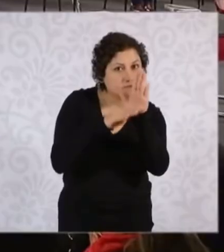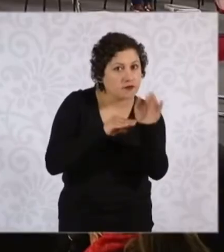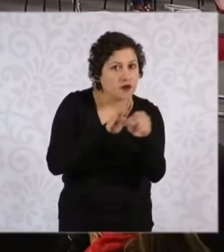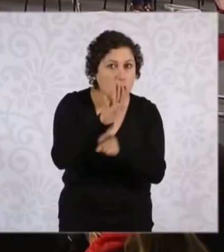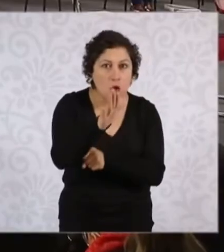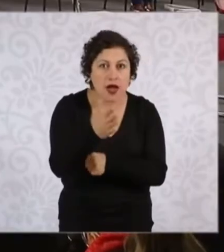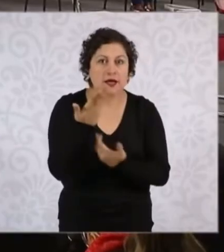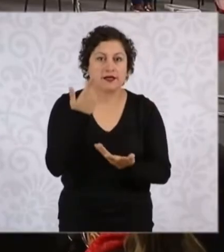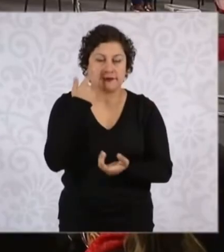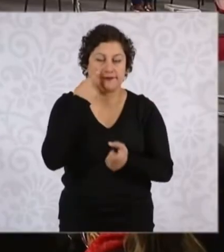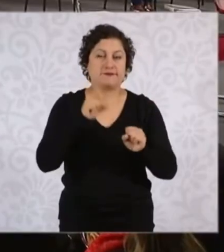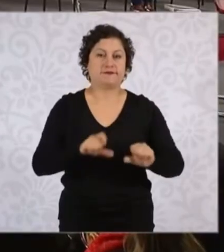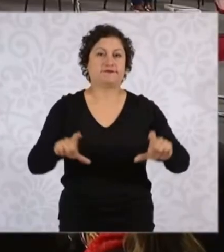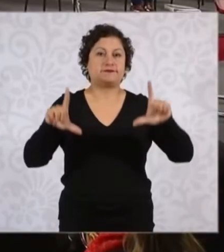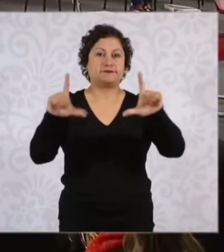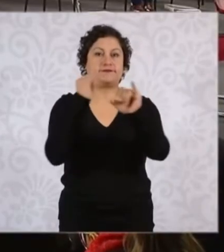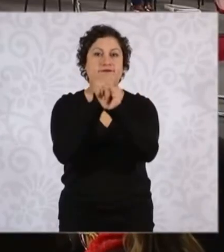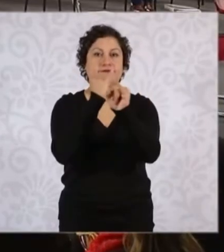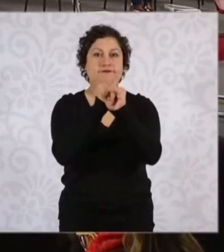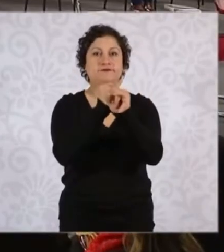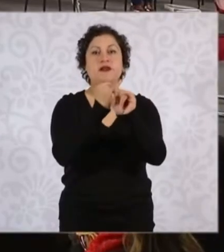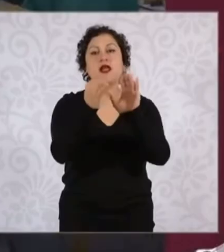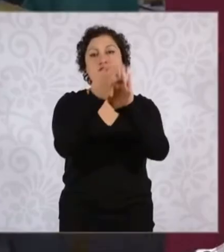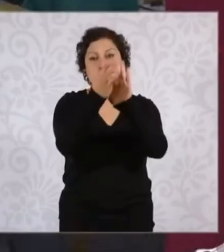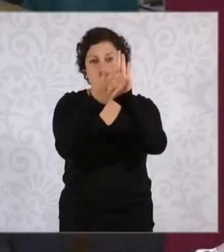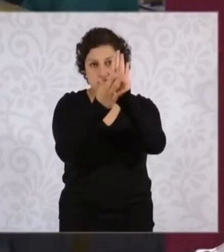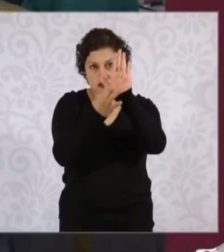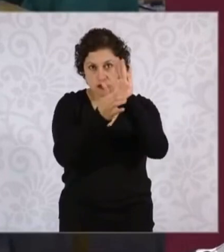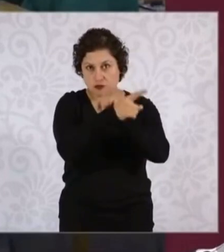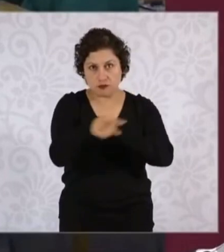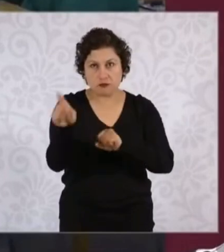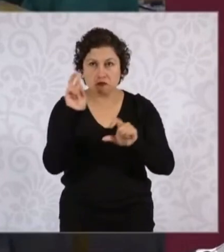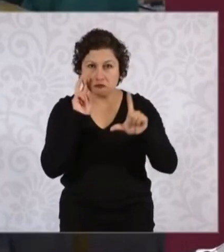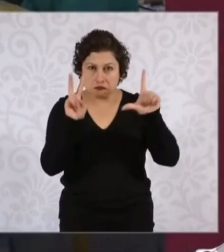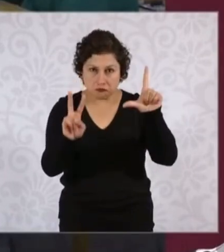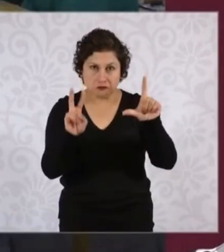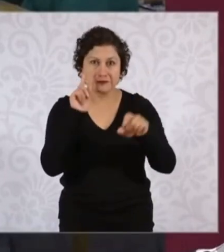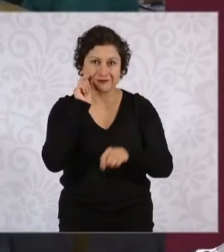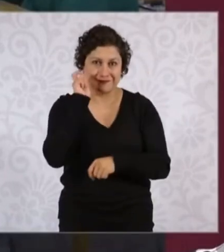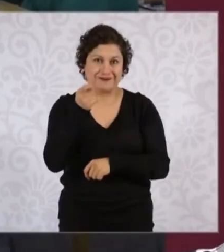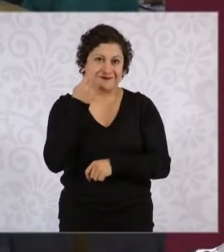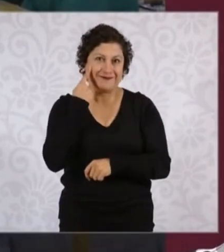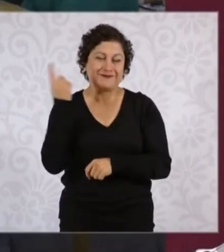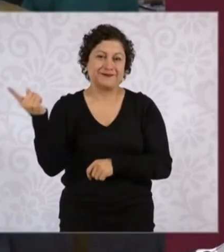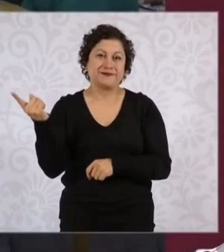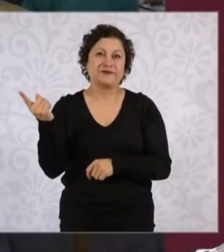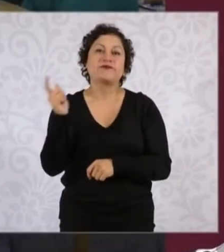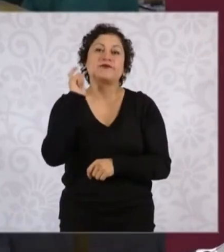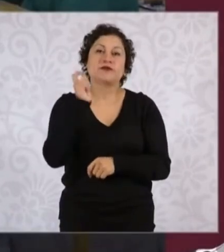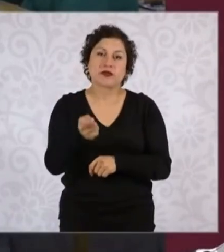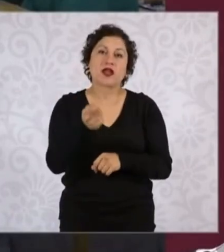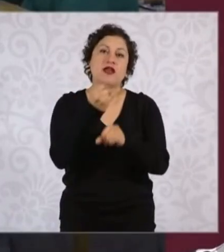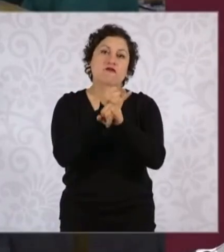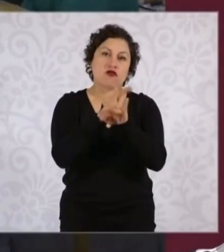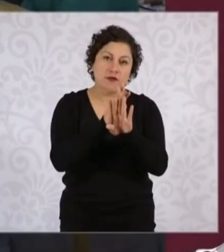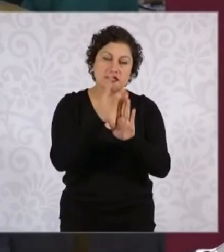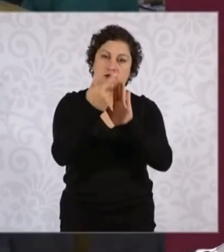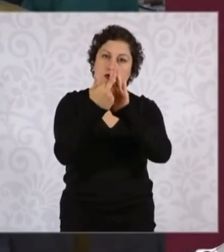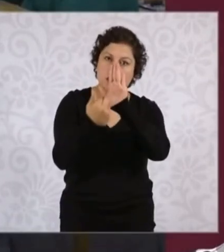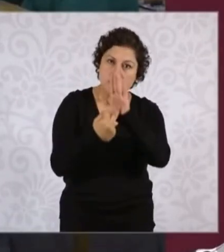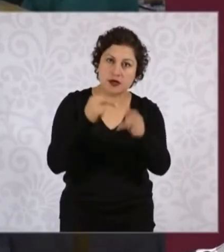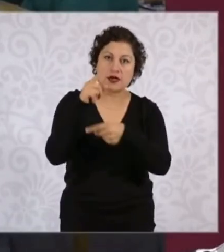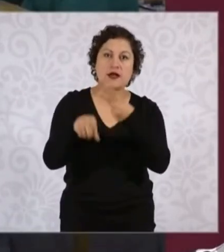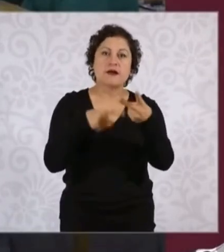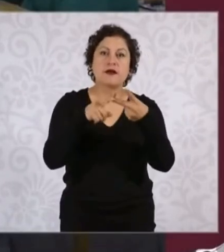a poner en la página de internet, ahí lo encontrarán, la documentación, las fechas de cuándo vamos a ir a